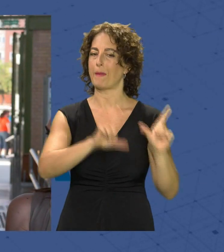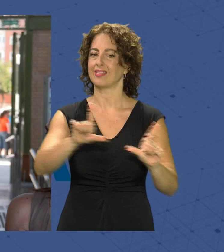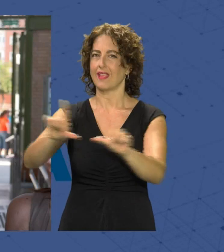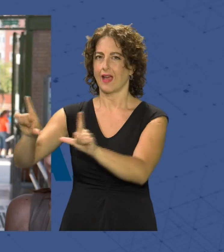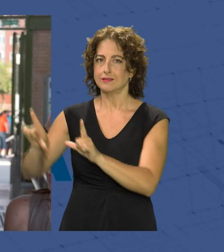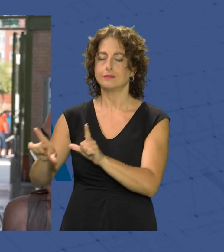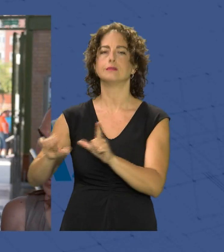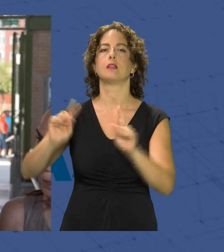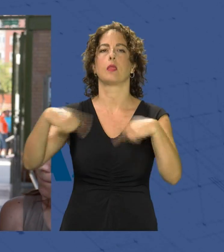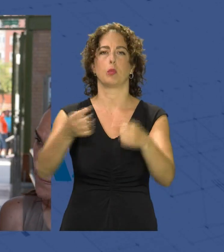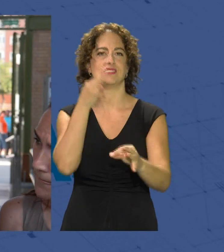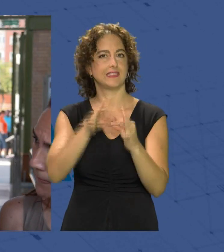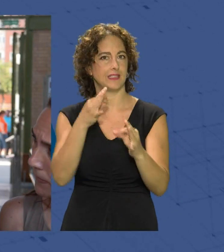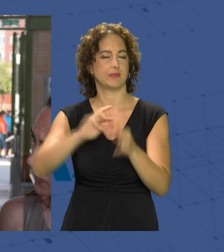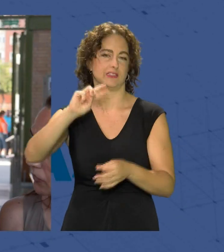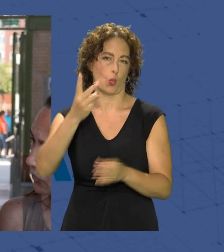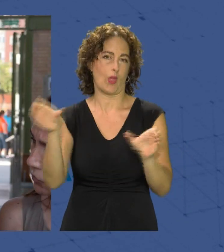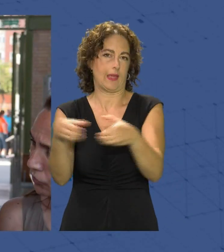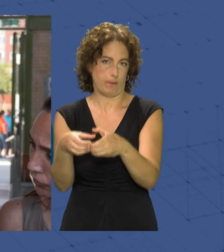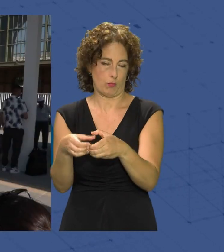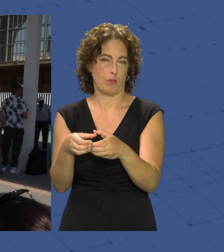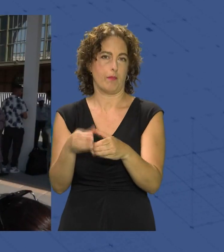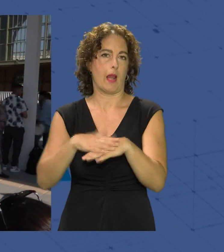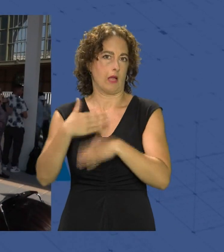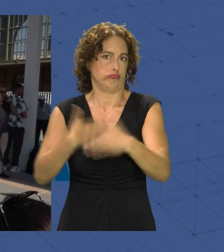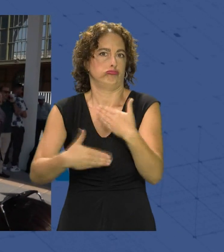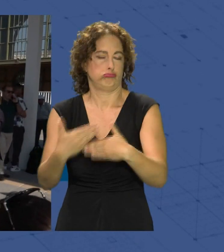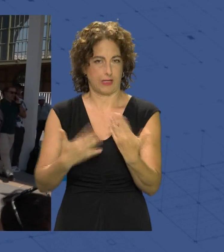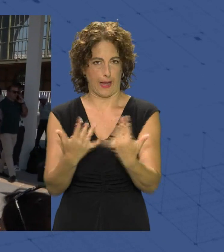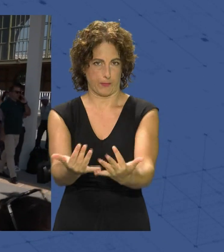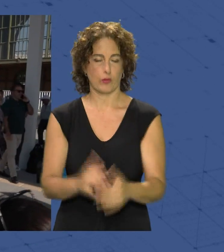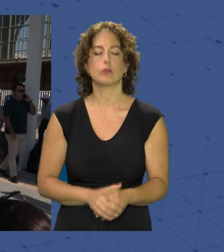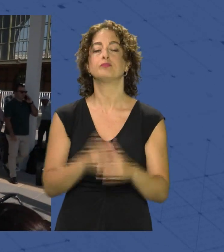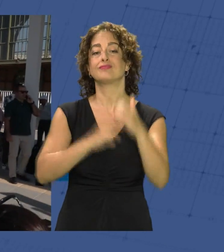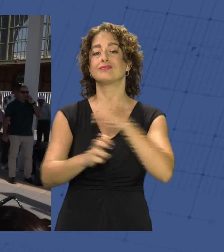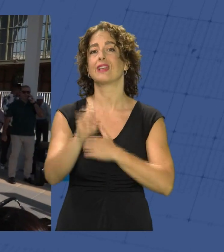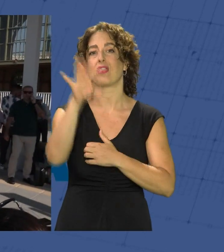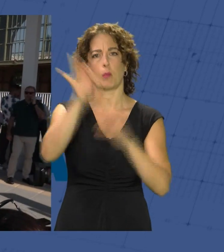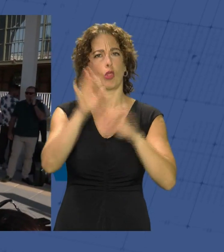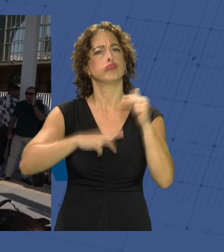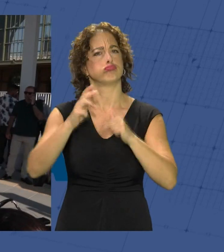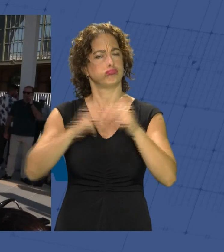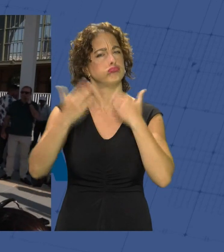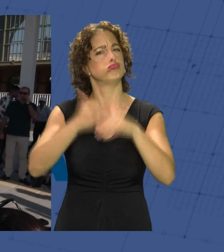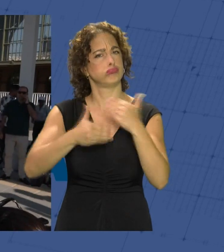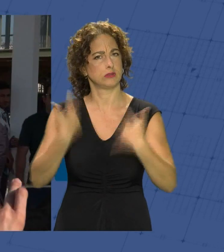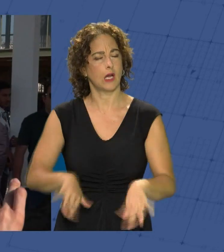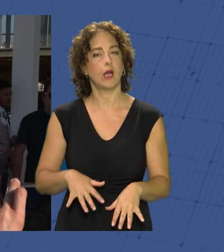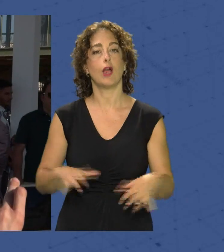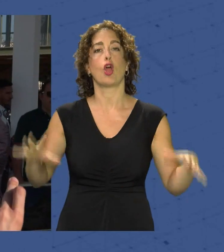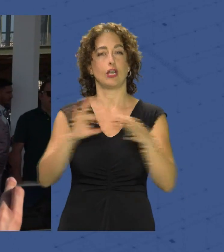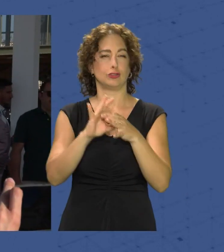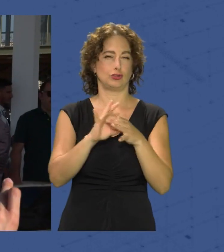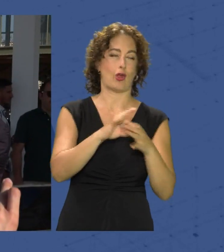y en el mes de septiembre se incorporará un segundo equipo para avanzar a buen ritmo. El soterramiento supera ya el 15% de ejecución y la conexión de alta velocidad